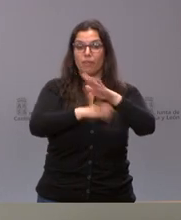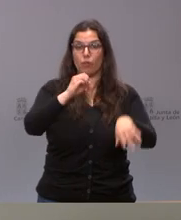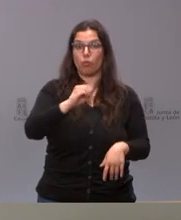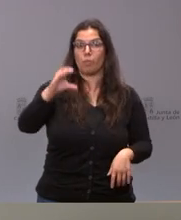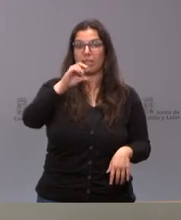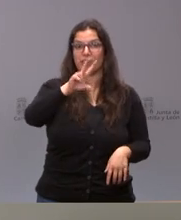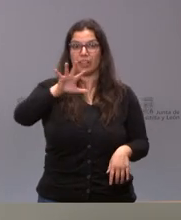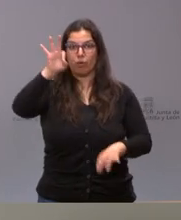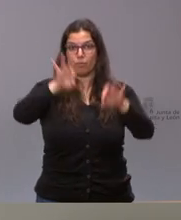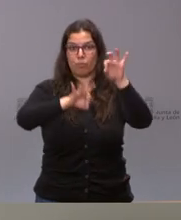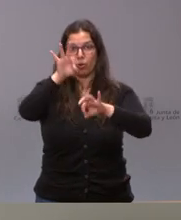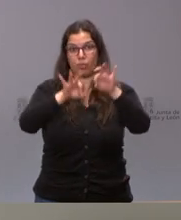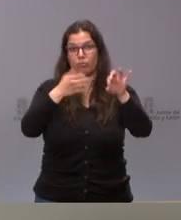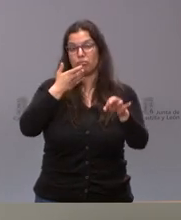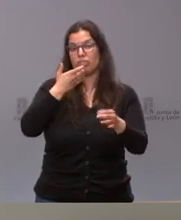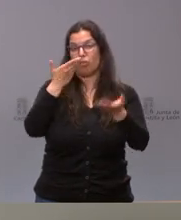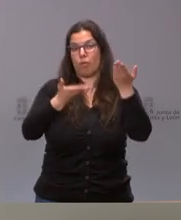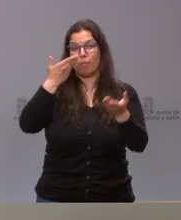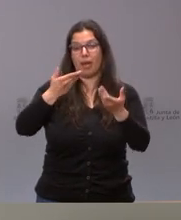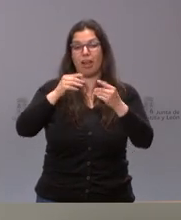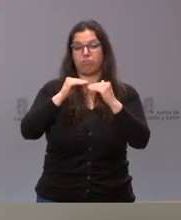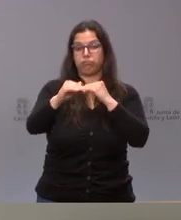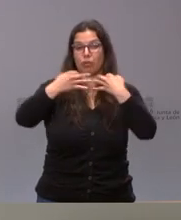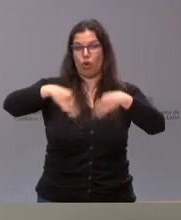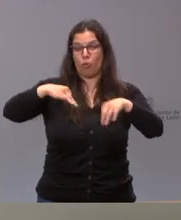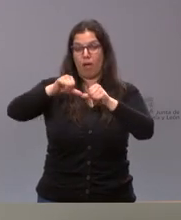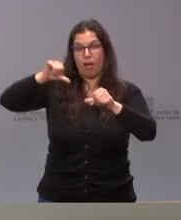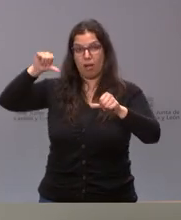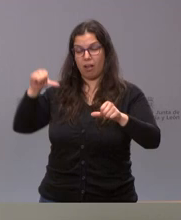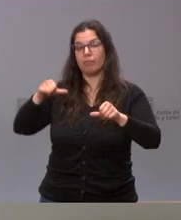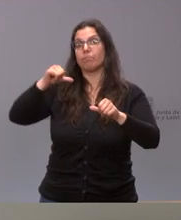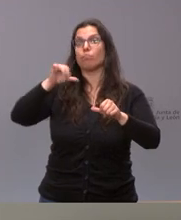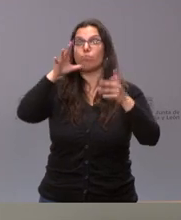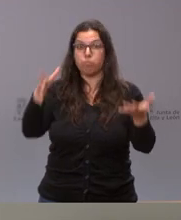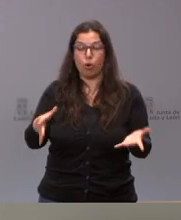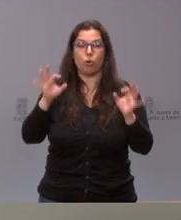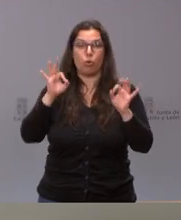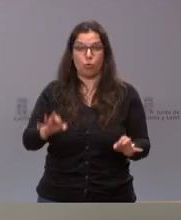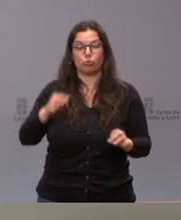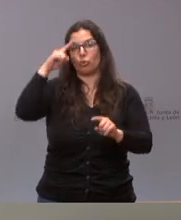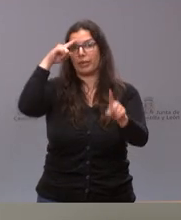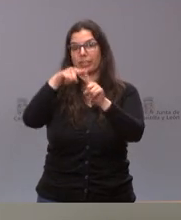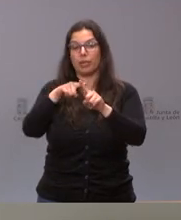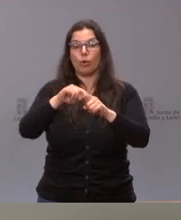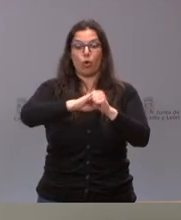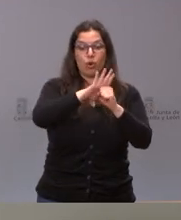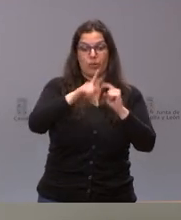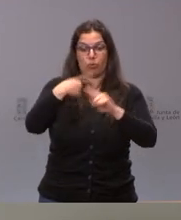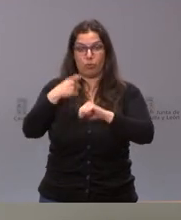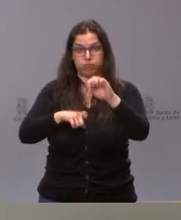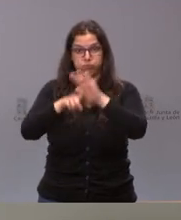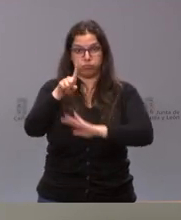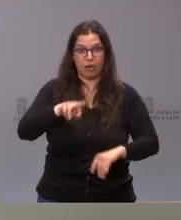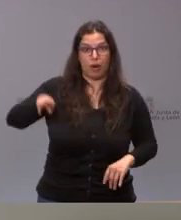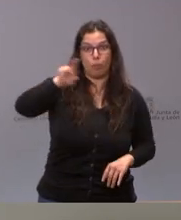por encima de las cuantías ordinarias, precisamente vinculadas al objetivo de la recuperación en la pandemia. Este incremento del 25